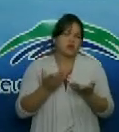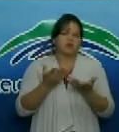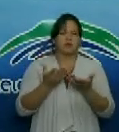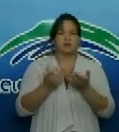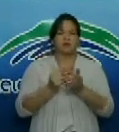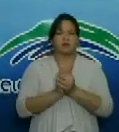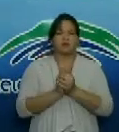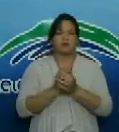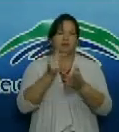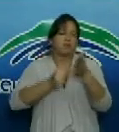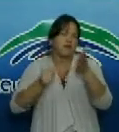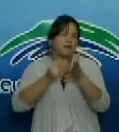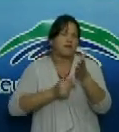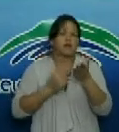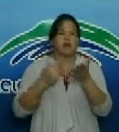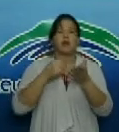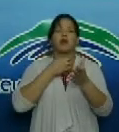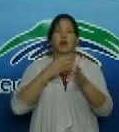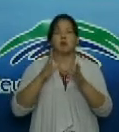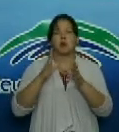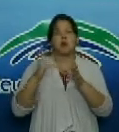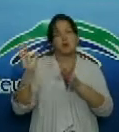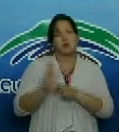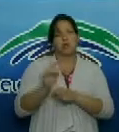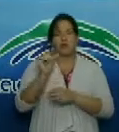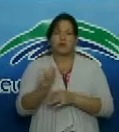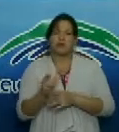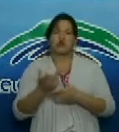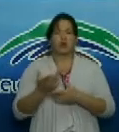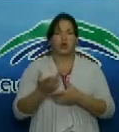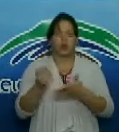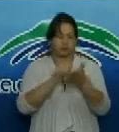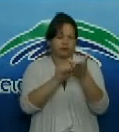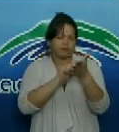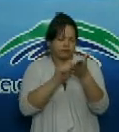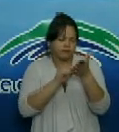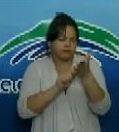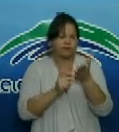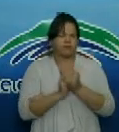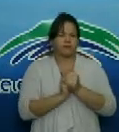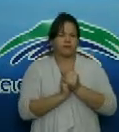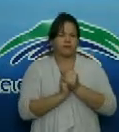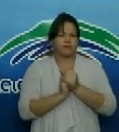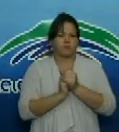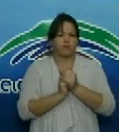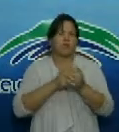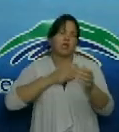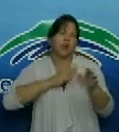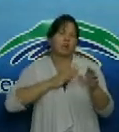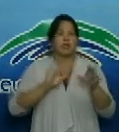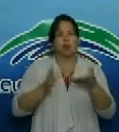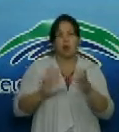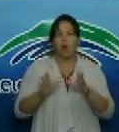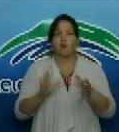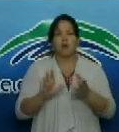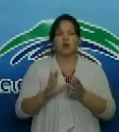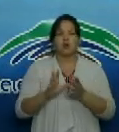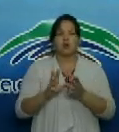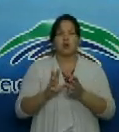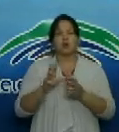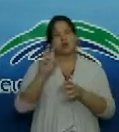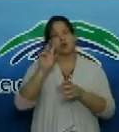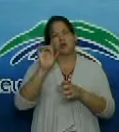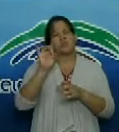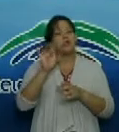que el cliente llegue se le toma el pedido y espera un tiempo prudente alrededor de